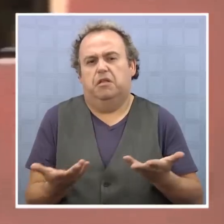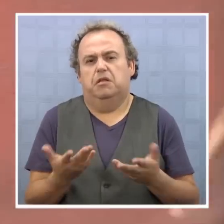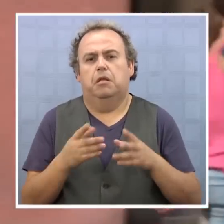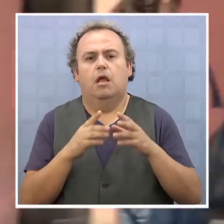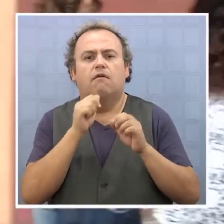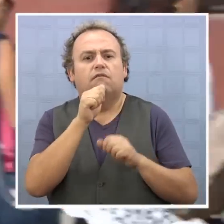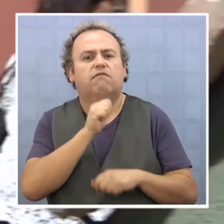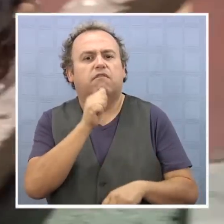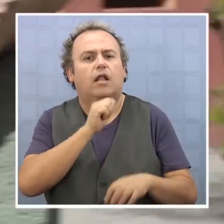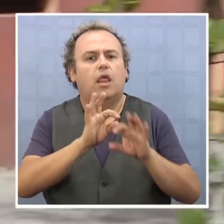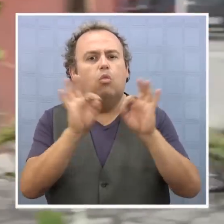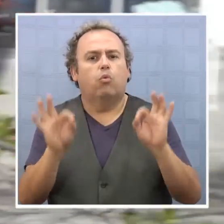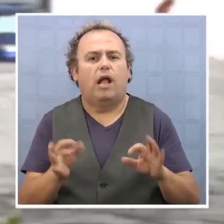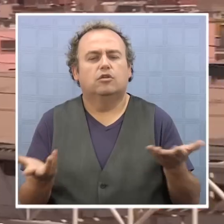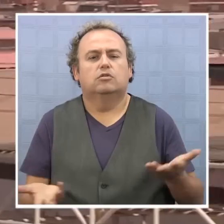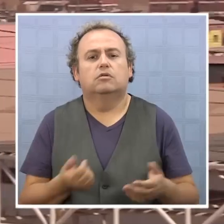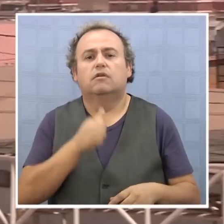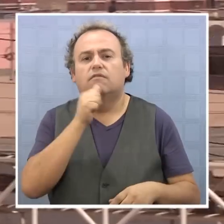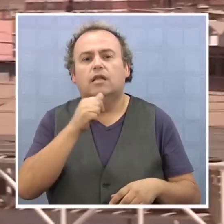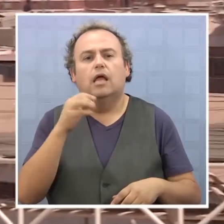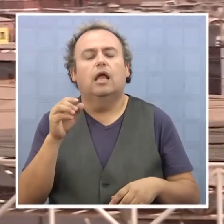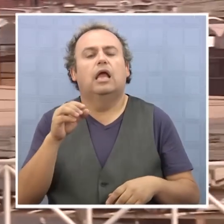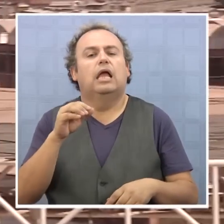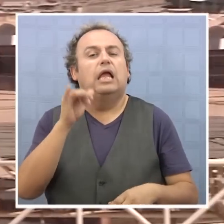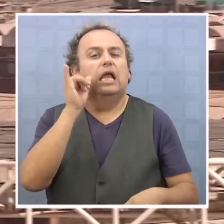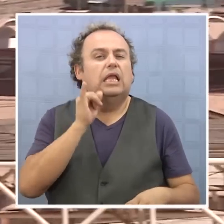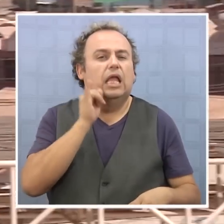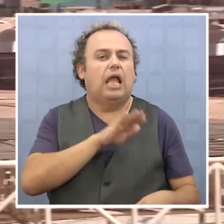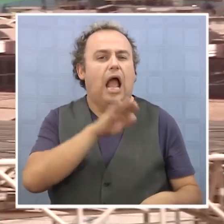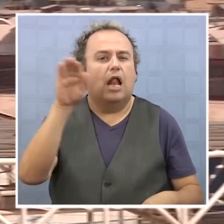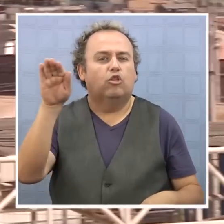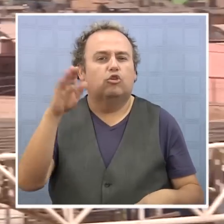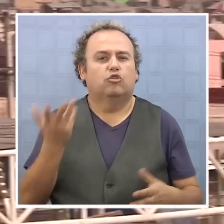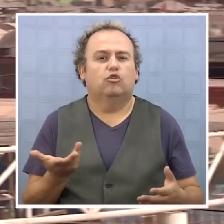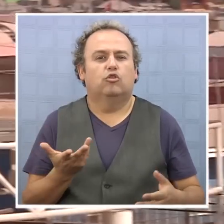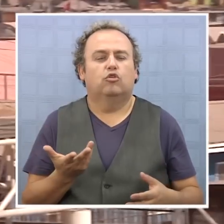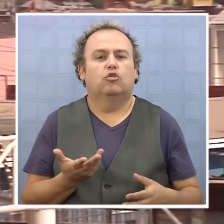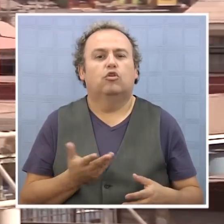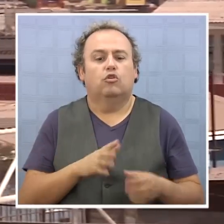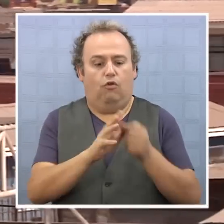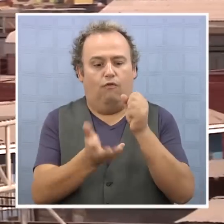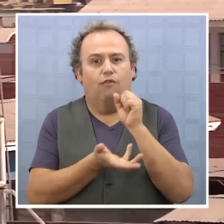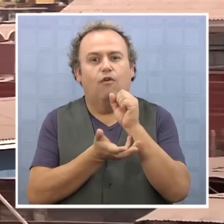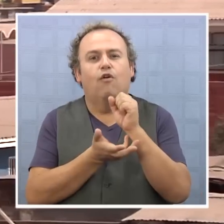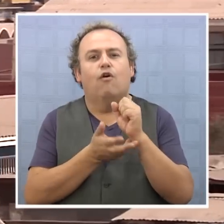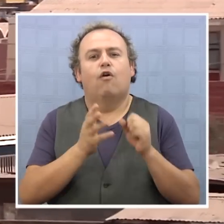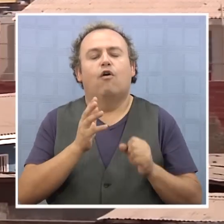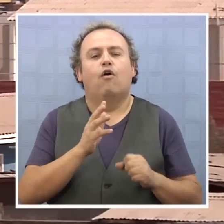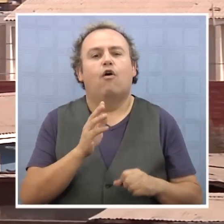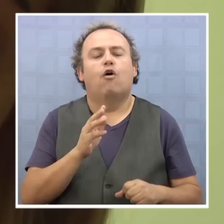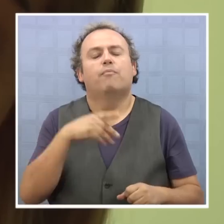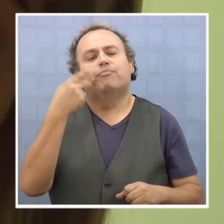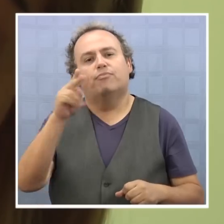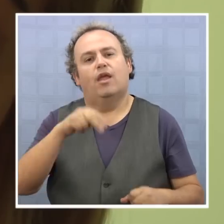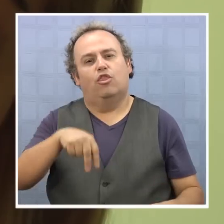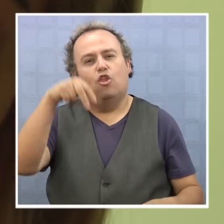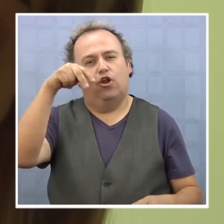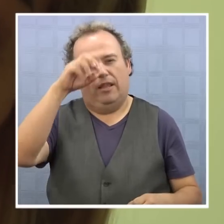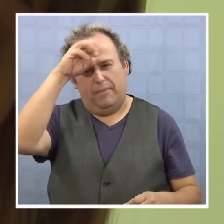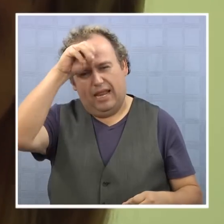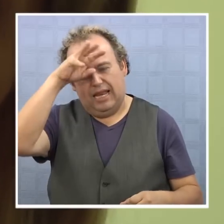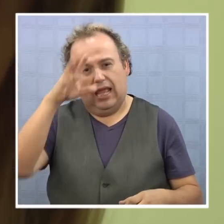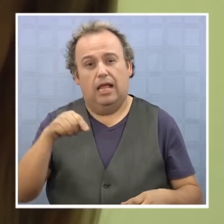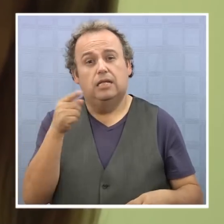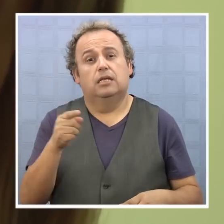y no se pronunció sobre incluir a Iquique y alto auspicio en el Fondenor. En tanto, la diputada Marta